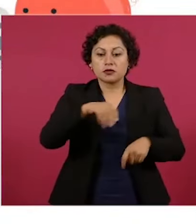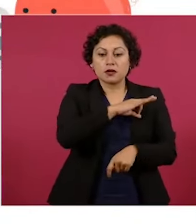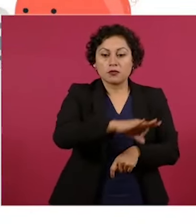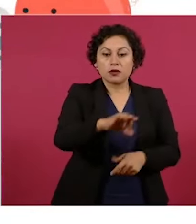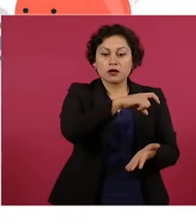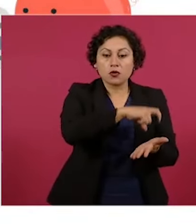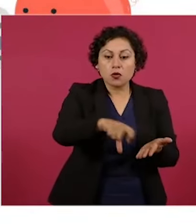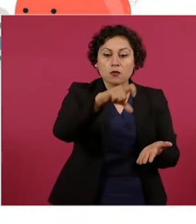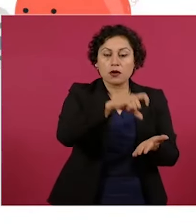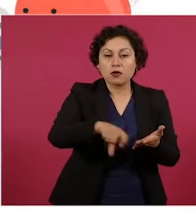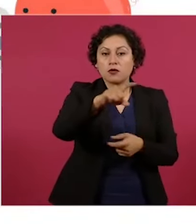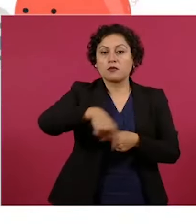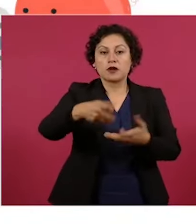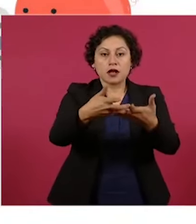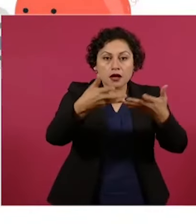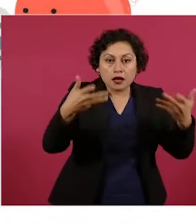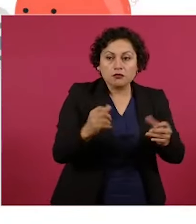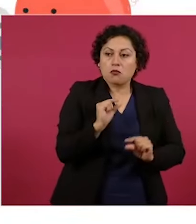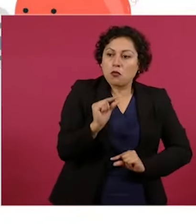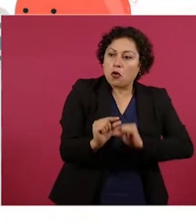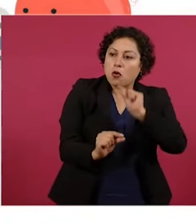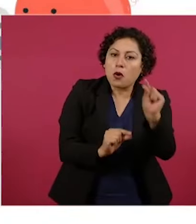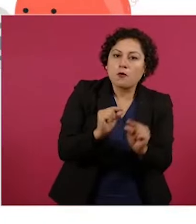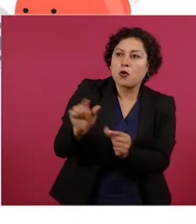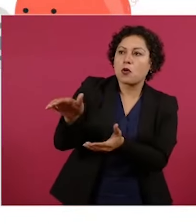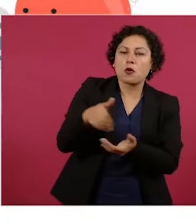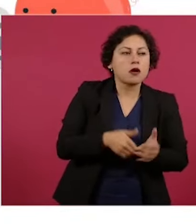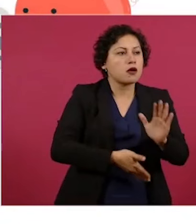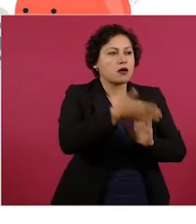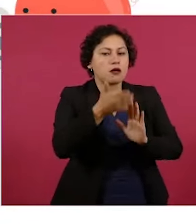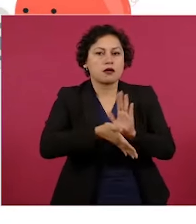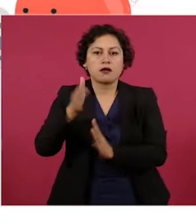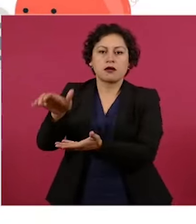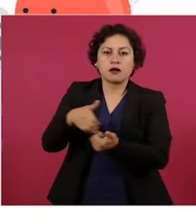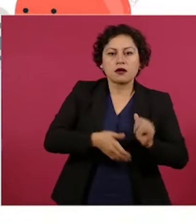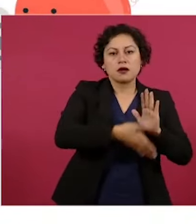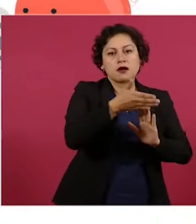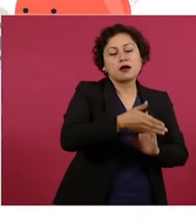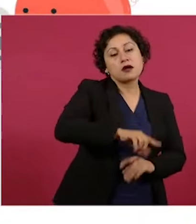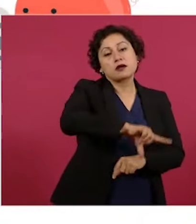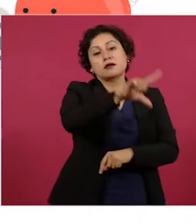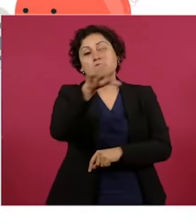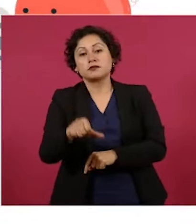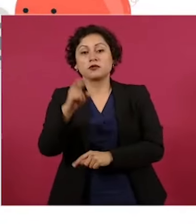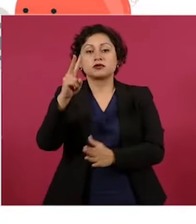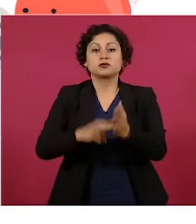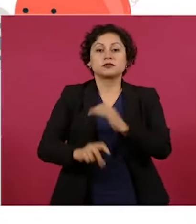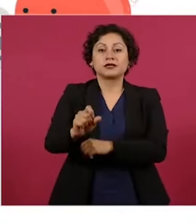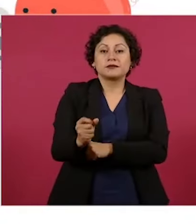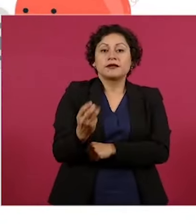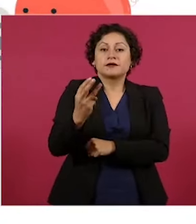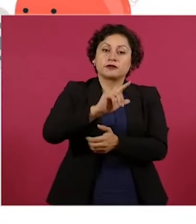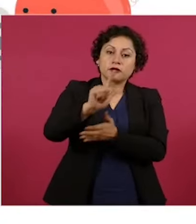casa poco a poco con las necesidades de la familia. Y en segundo lugar, se hizo la reforma en 2023 para la incorporación voluntaria,